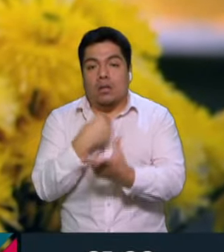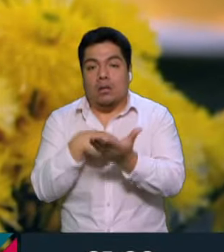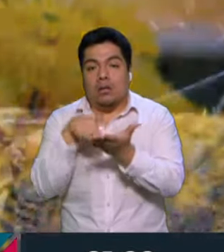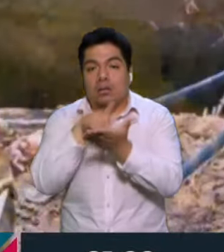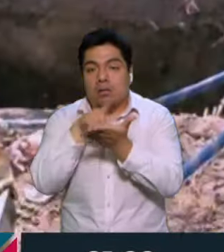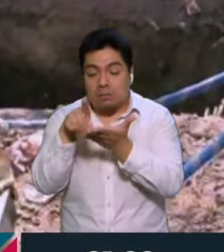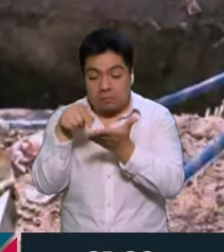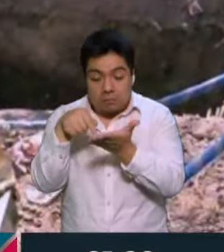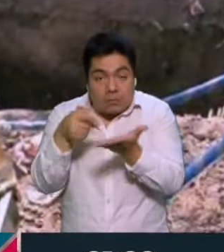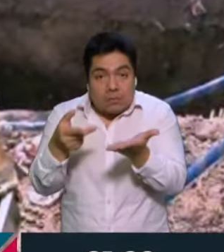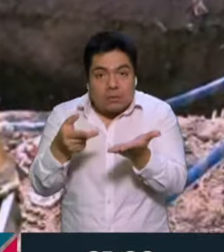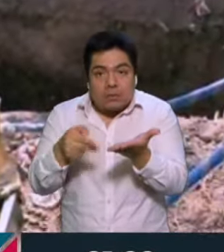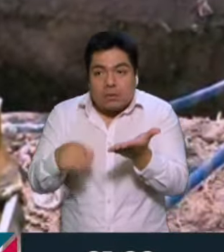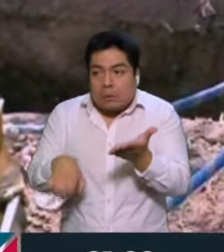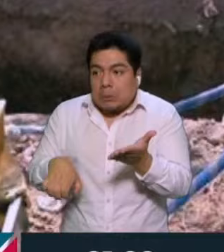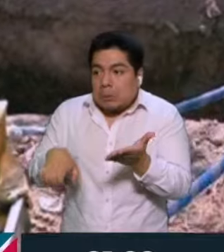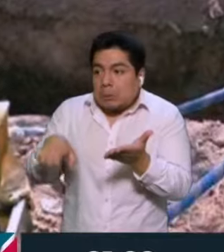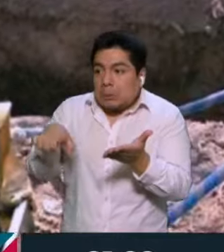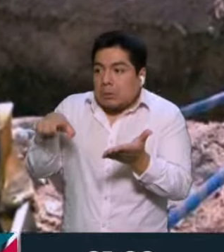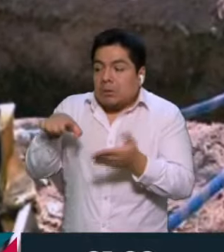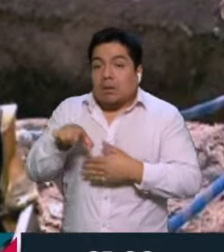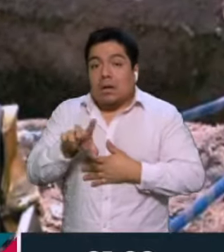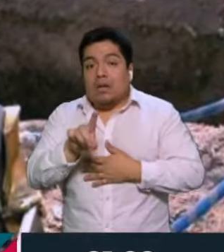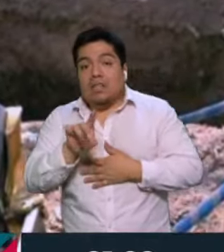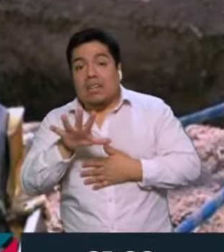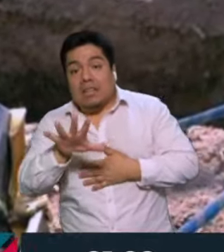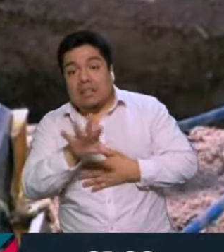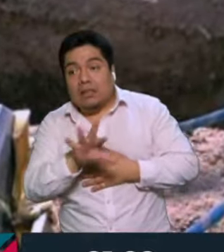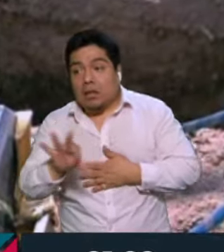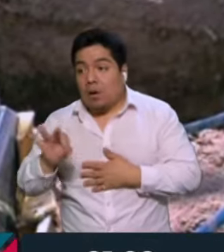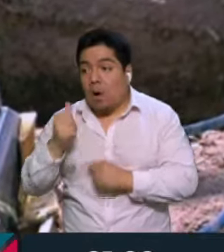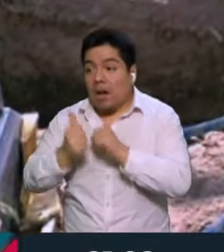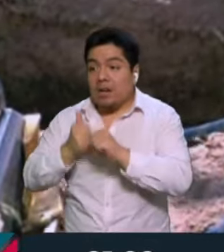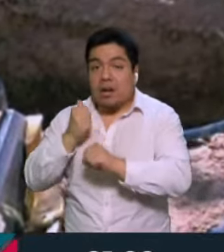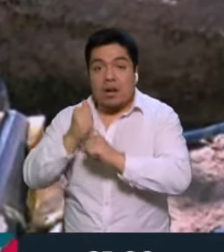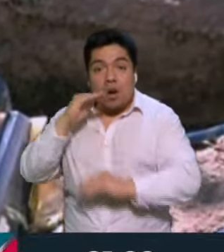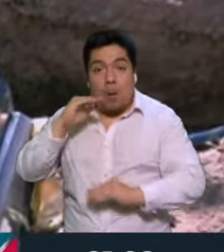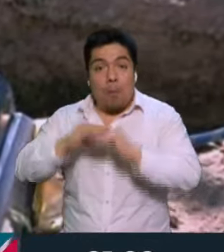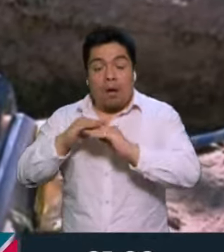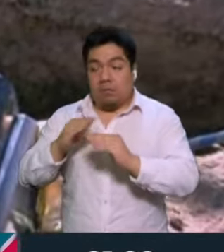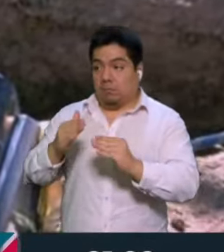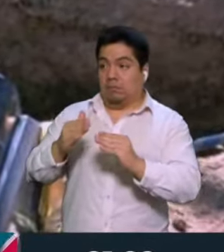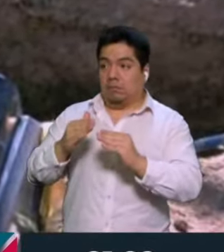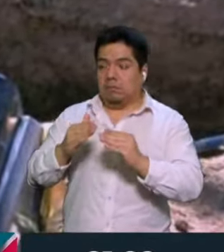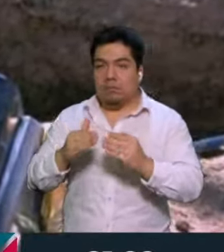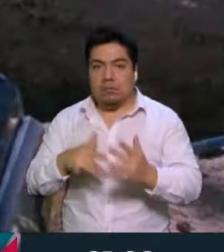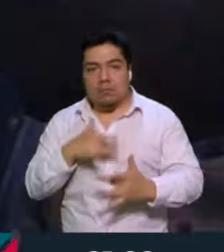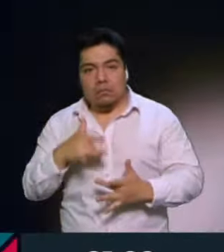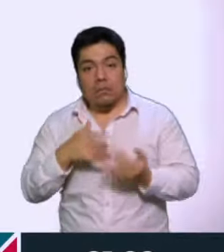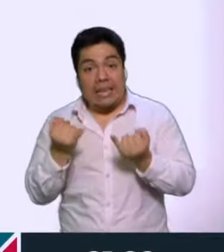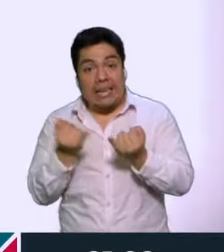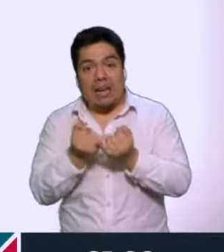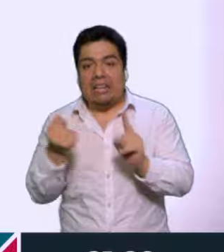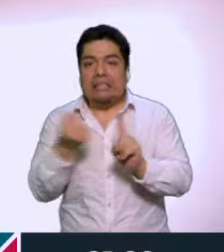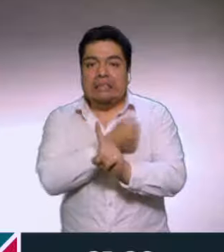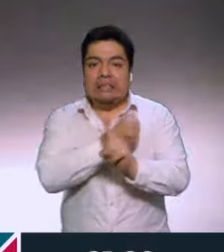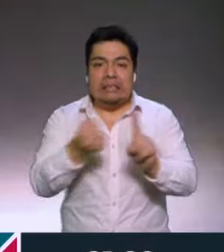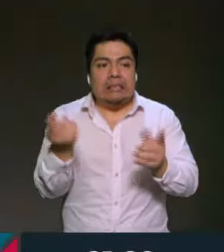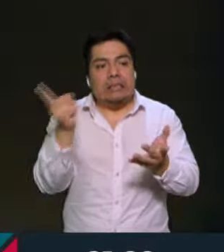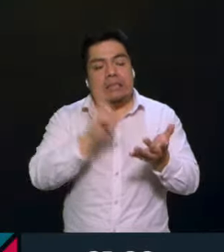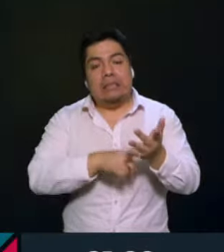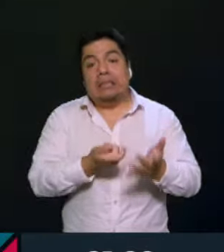expectativa de vida de las personas trans es de 35 a 40 años. Y eso se ha reflejado también con la violencia estructural del